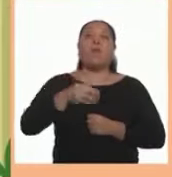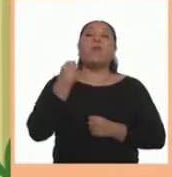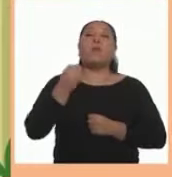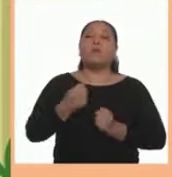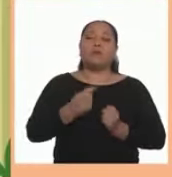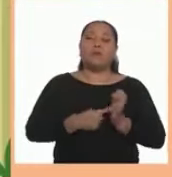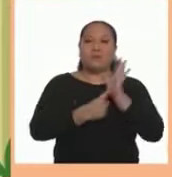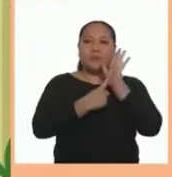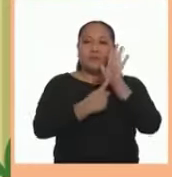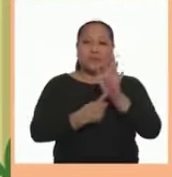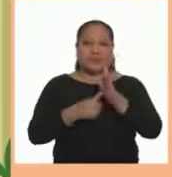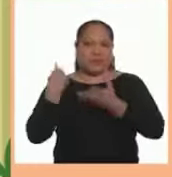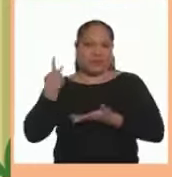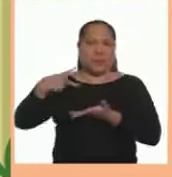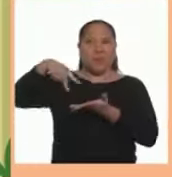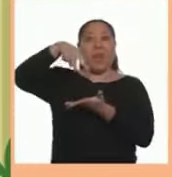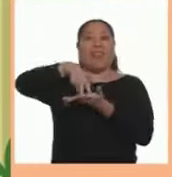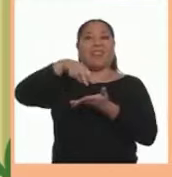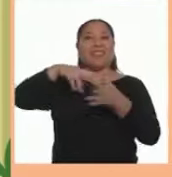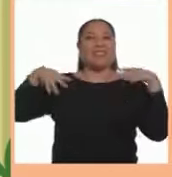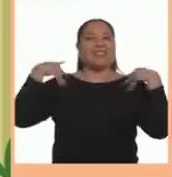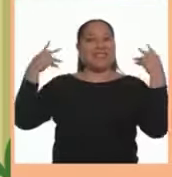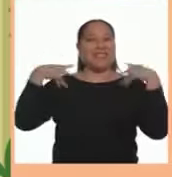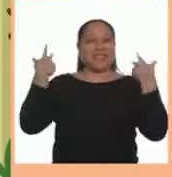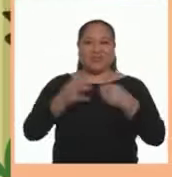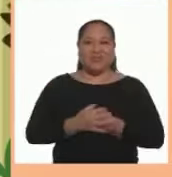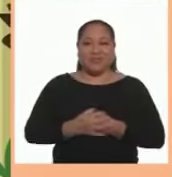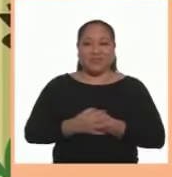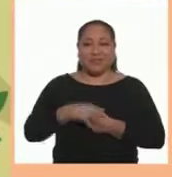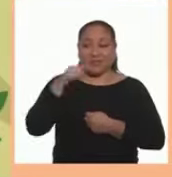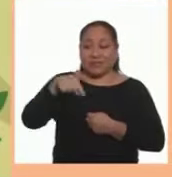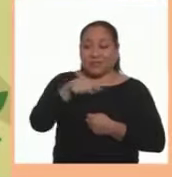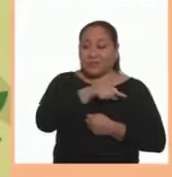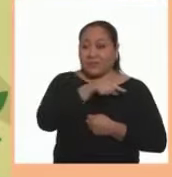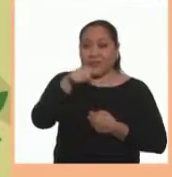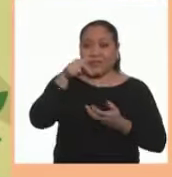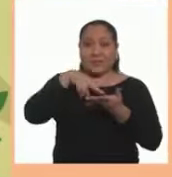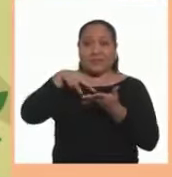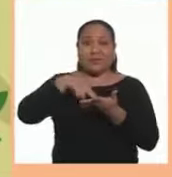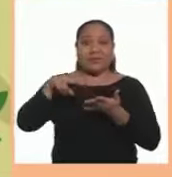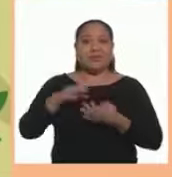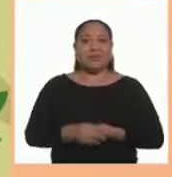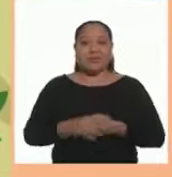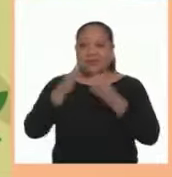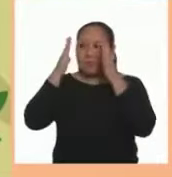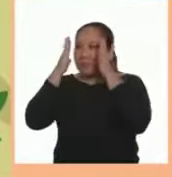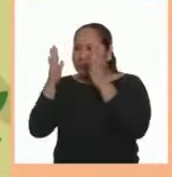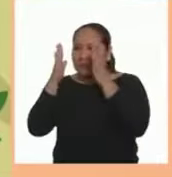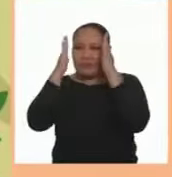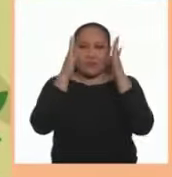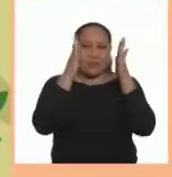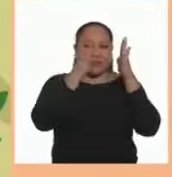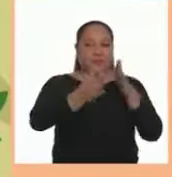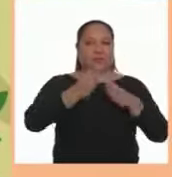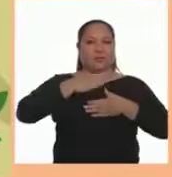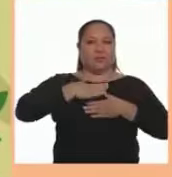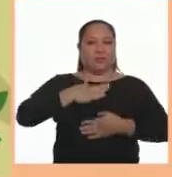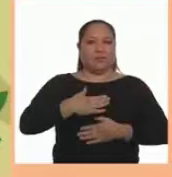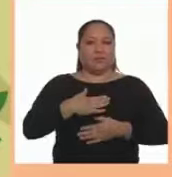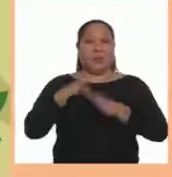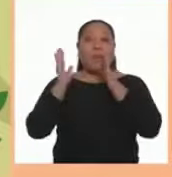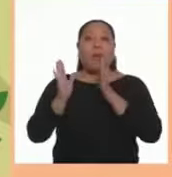fuertes Porque buscan transmitir Valentía Y alegría Estos bailes Nos mantienen